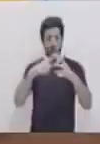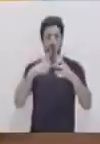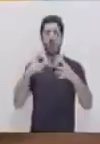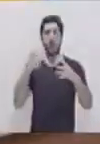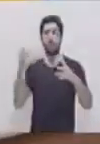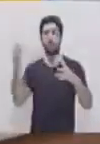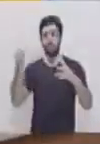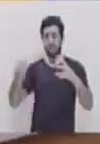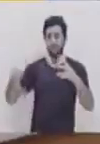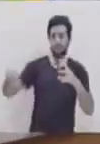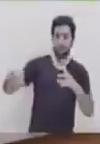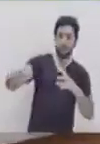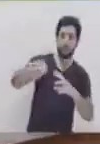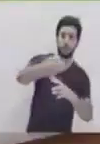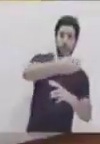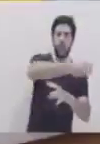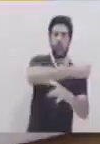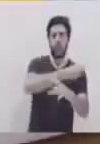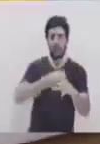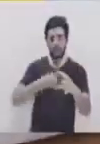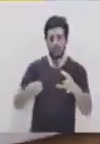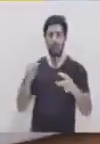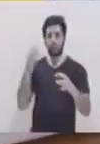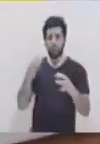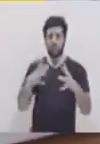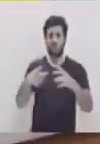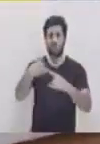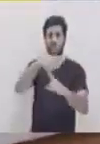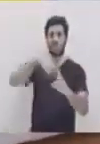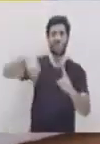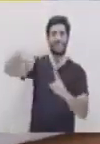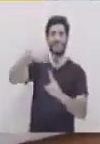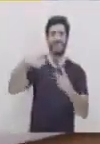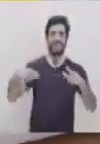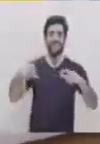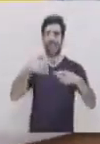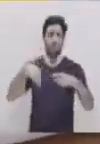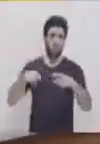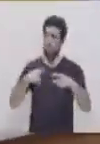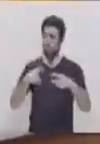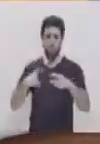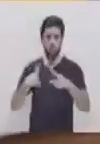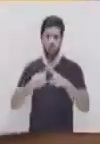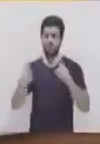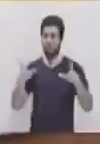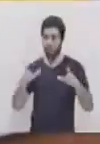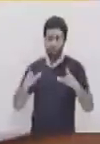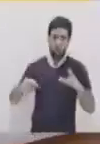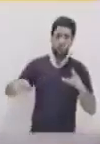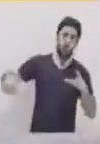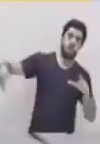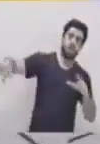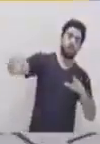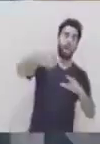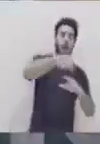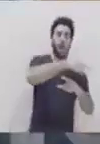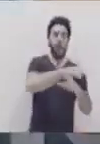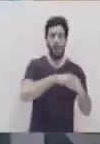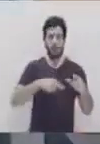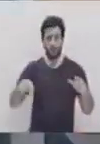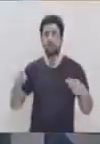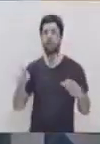del Sol formando una elipse. Entonces podemos ver nosotros que el movimiento de la Tierra es